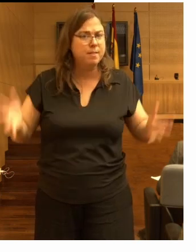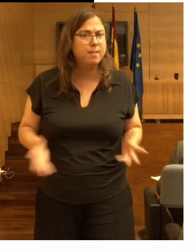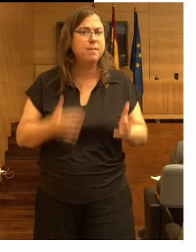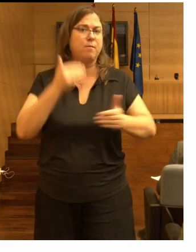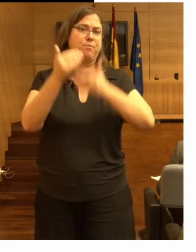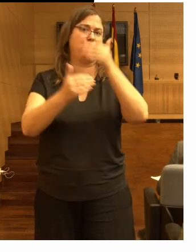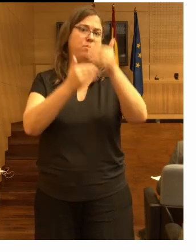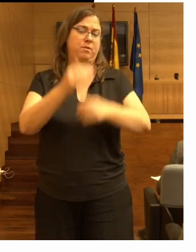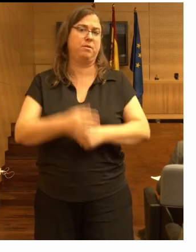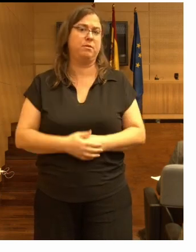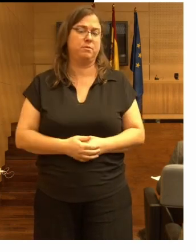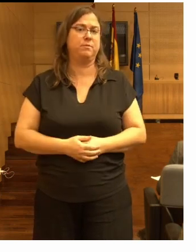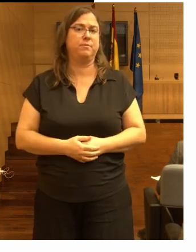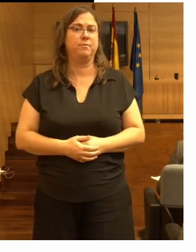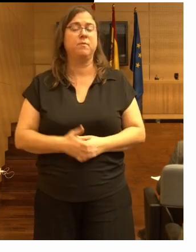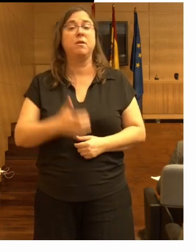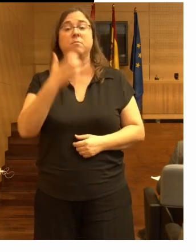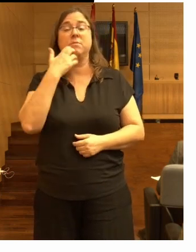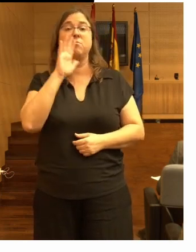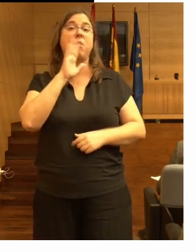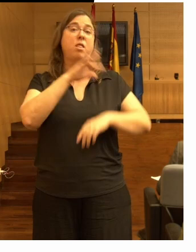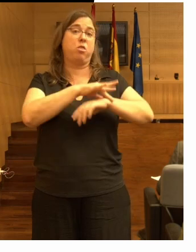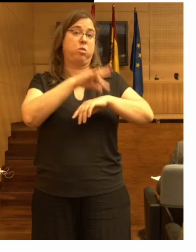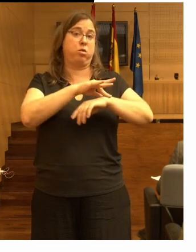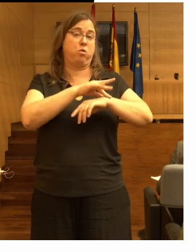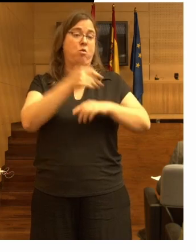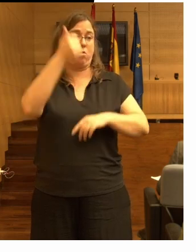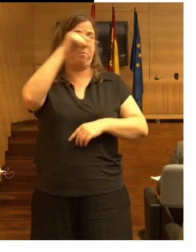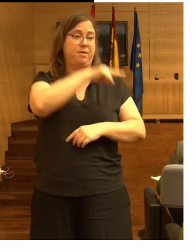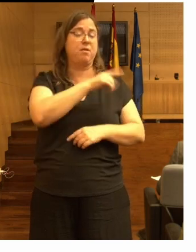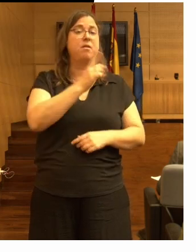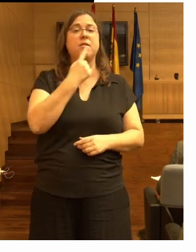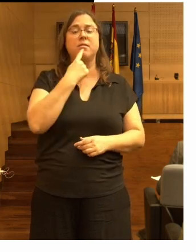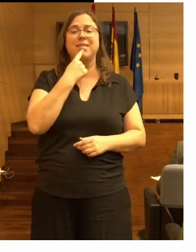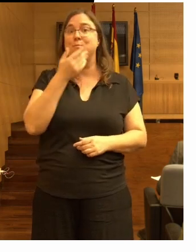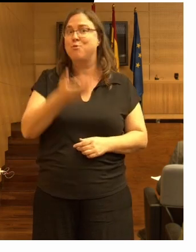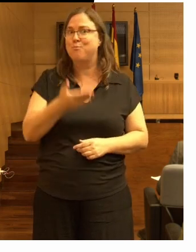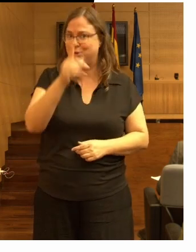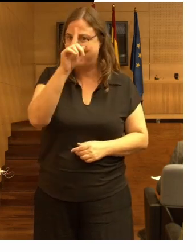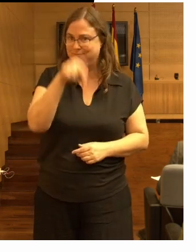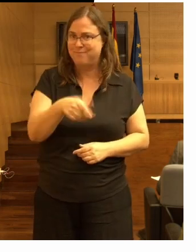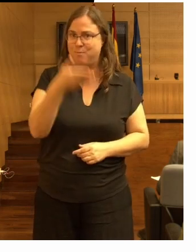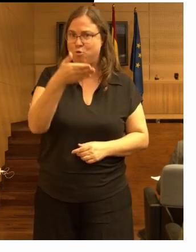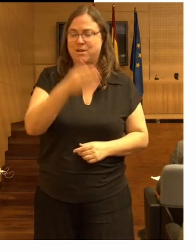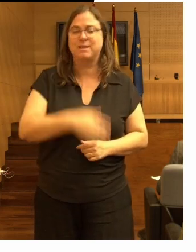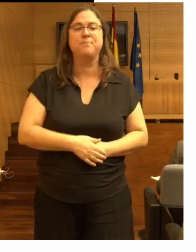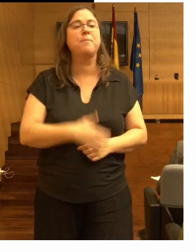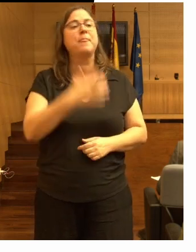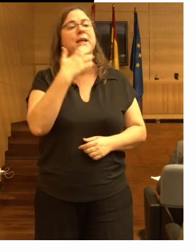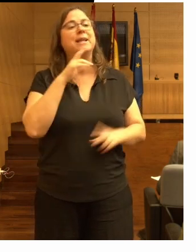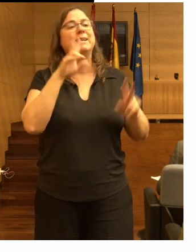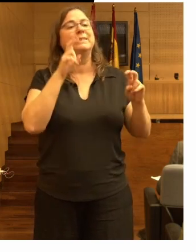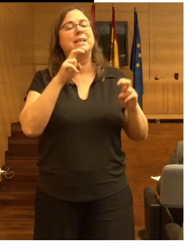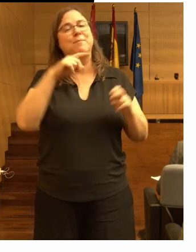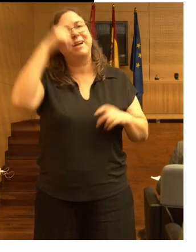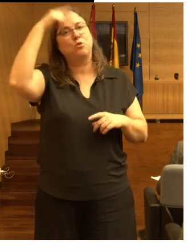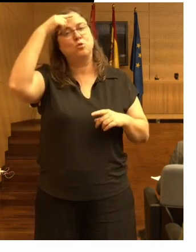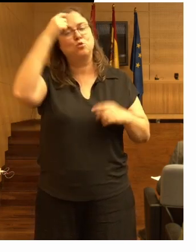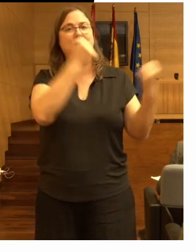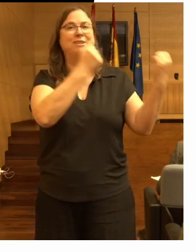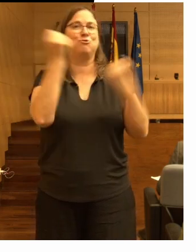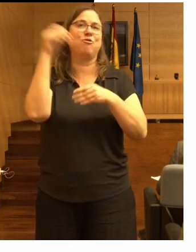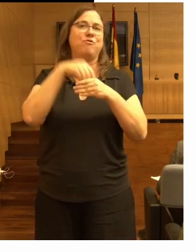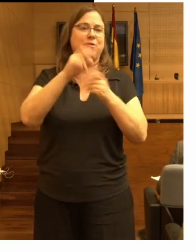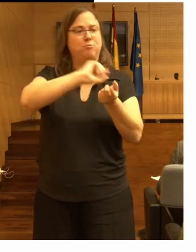como nos dijo el doctor Beckers esto es esto importante como parte de la cultura institucional